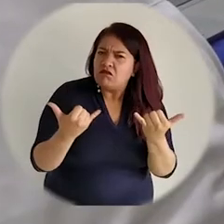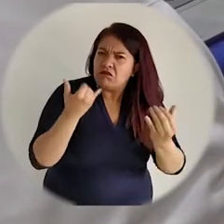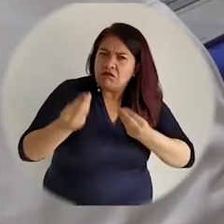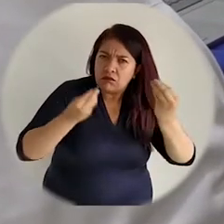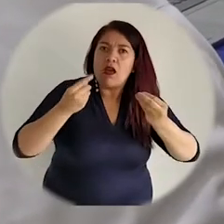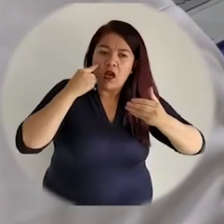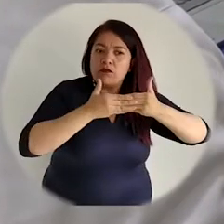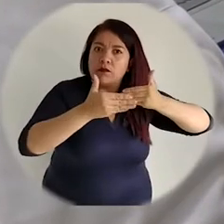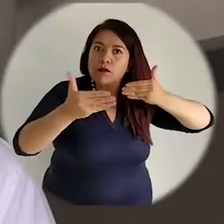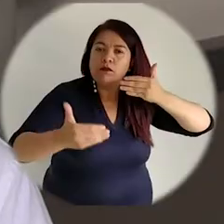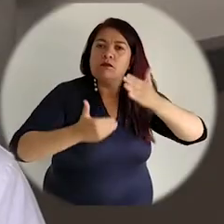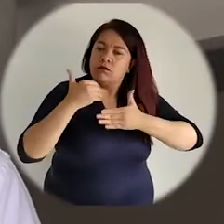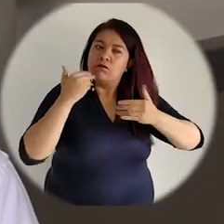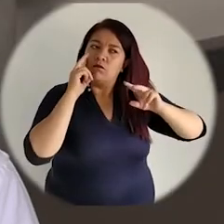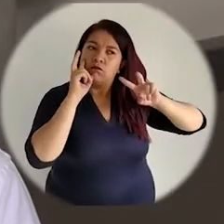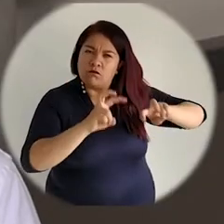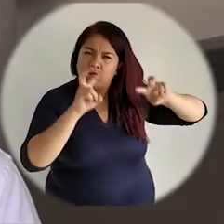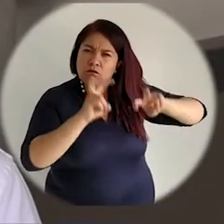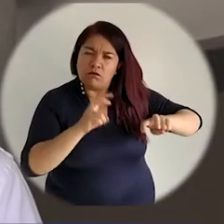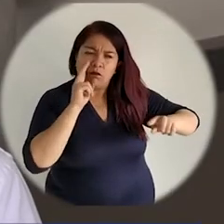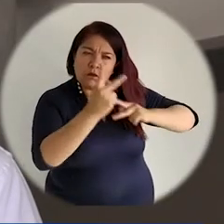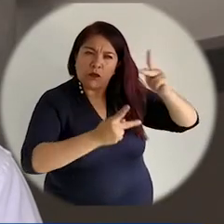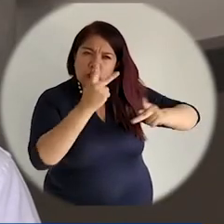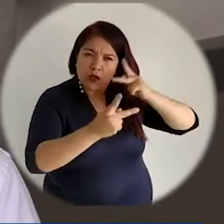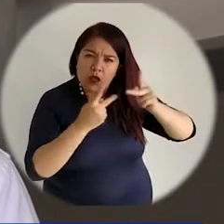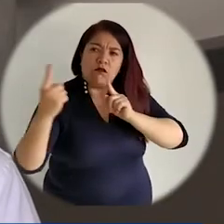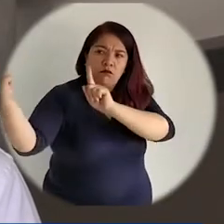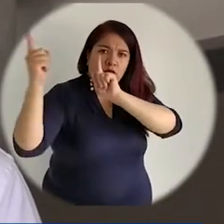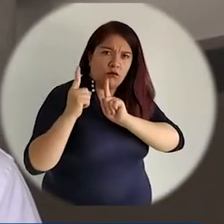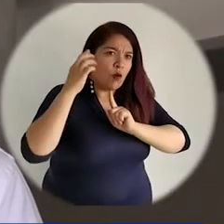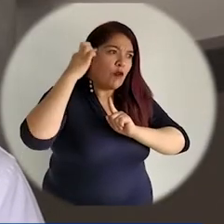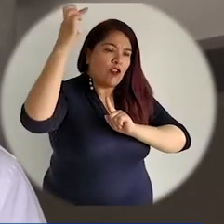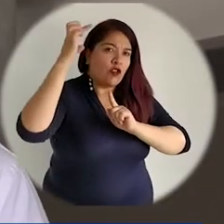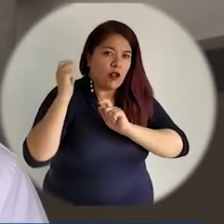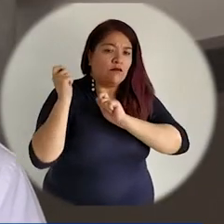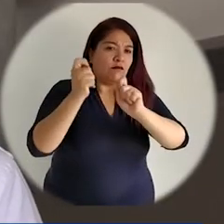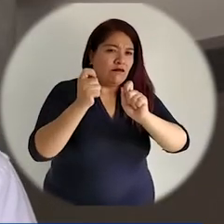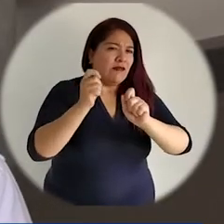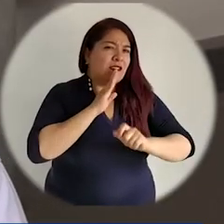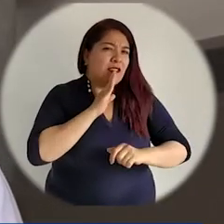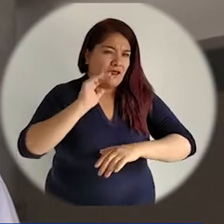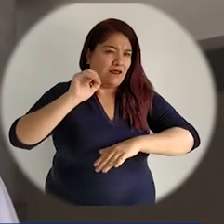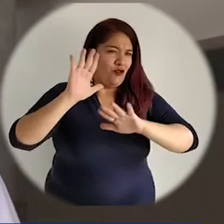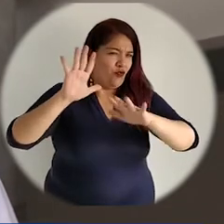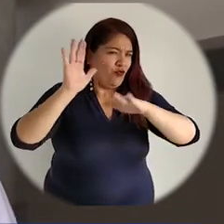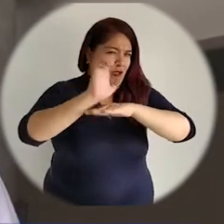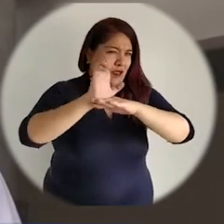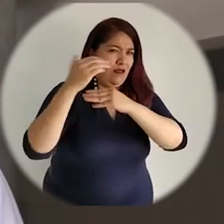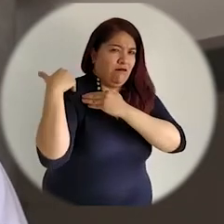Estamos iniciando este proceso de visita con la Comisión de Pares Académicos designado por el CNA para